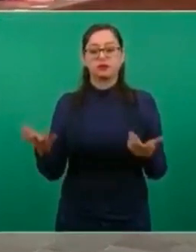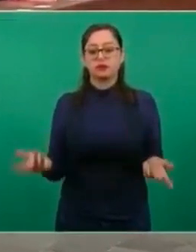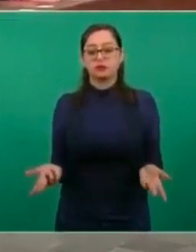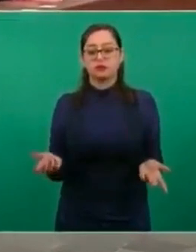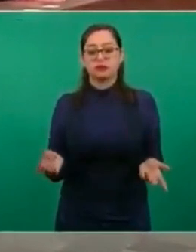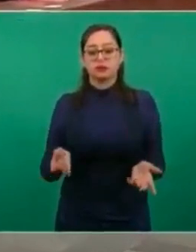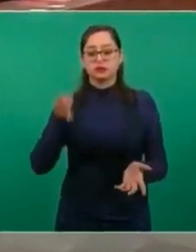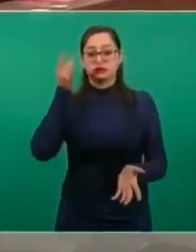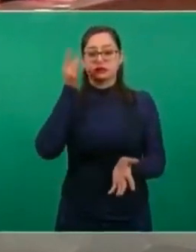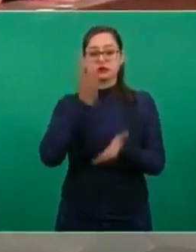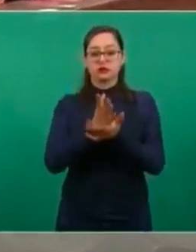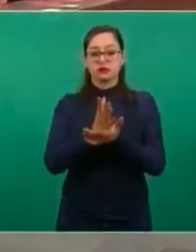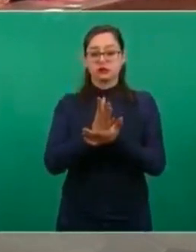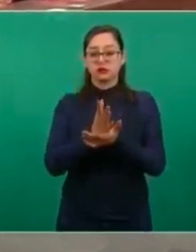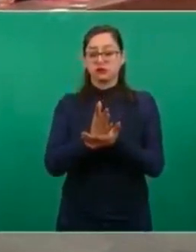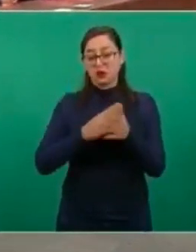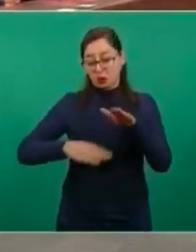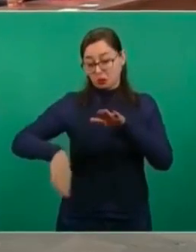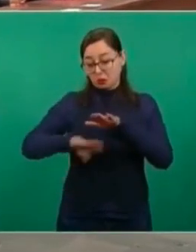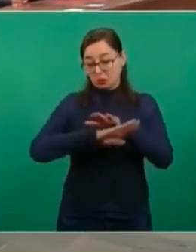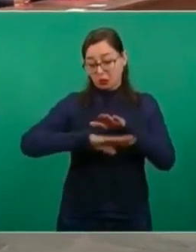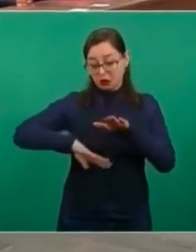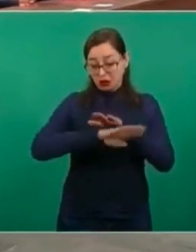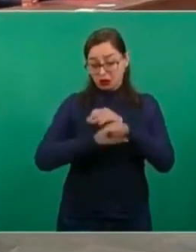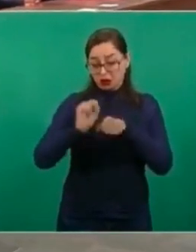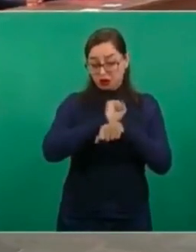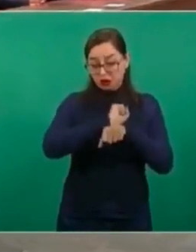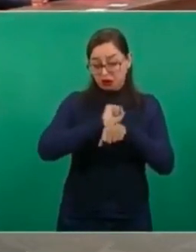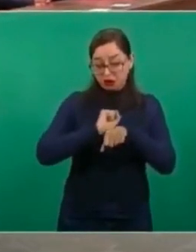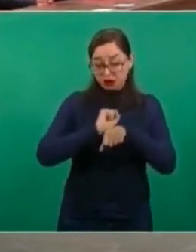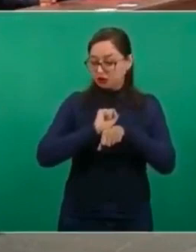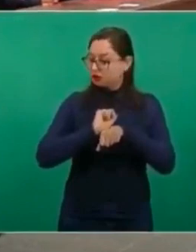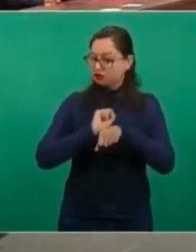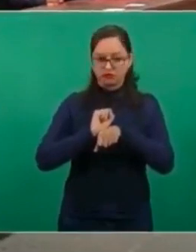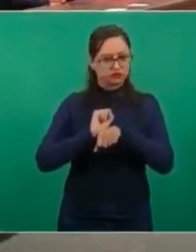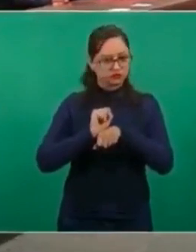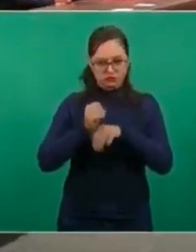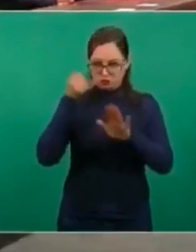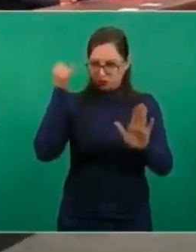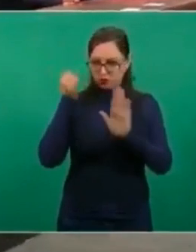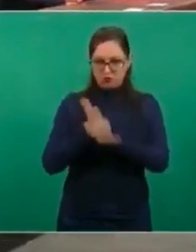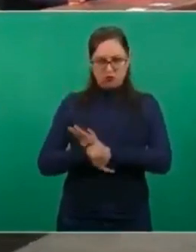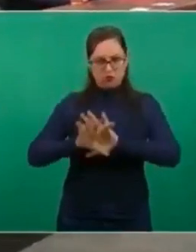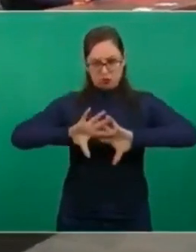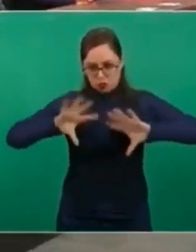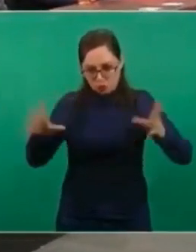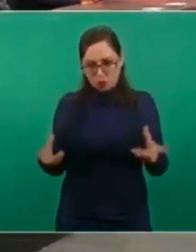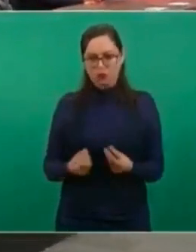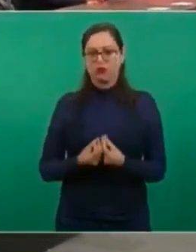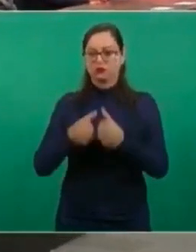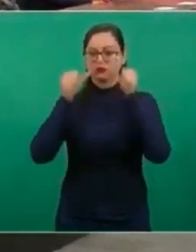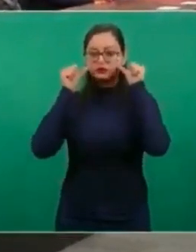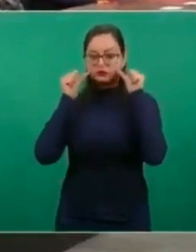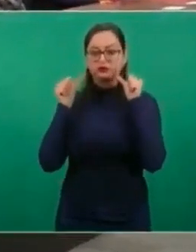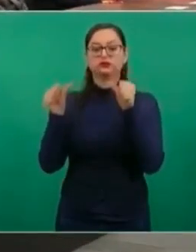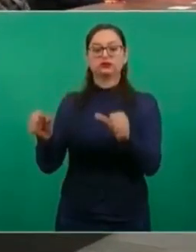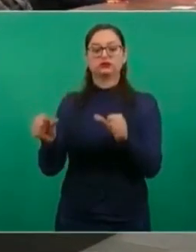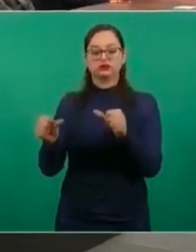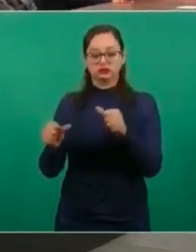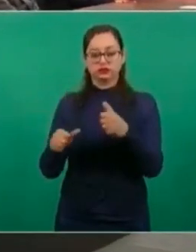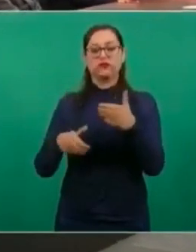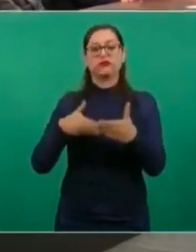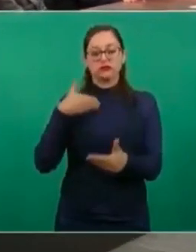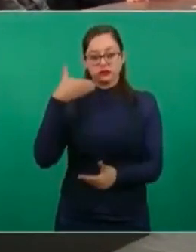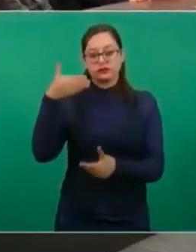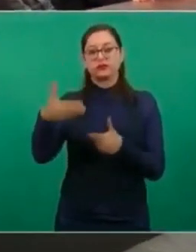al llamado cuadro básico, sino a todos los medicamentos. Y lo vamos a